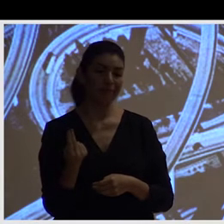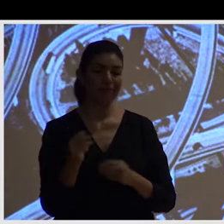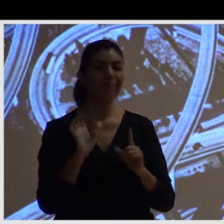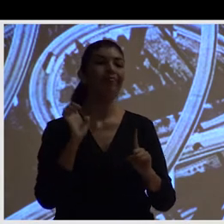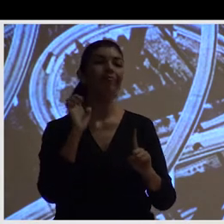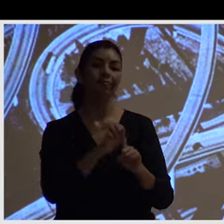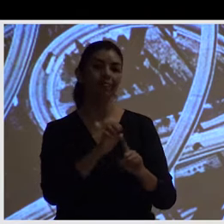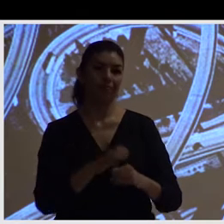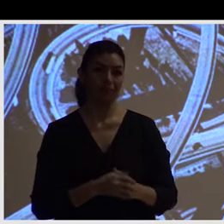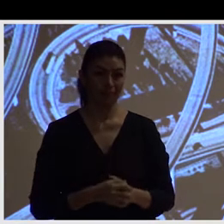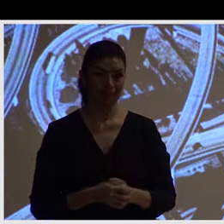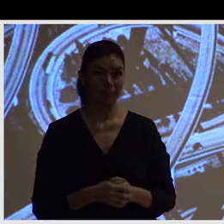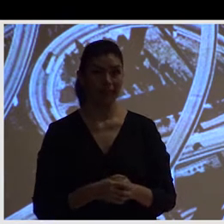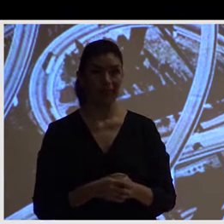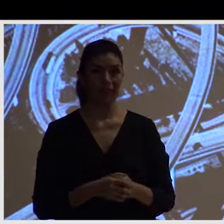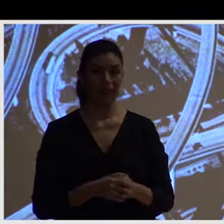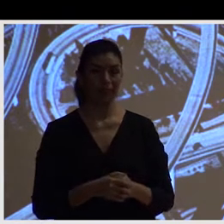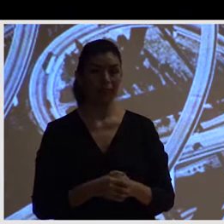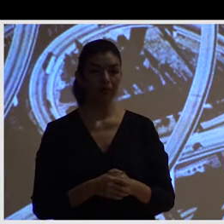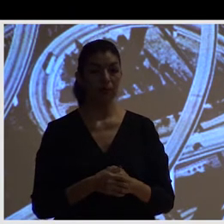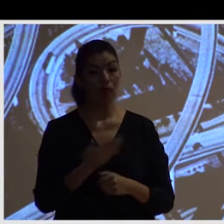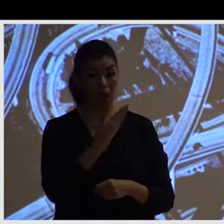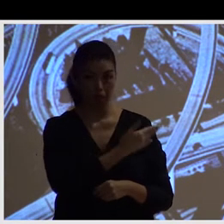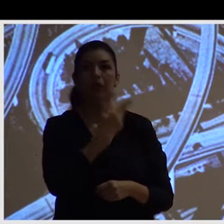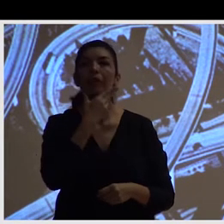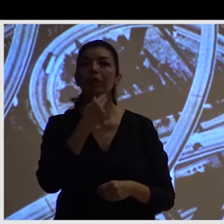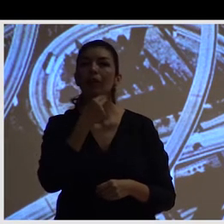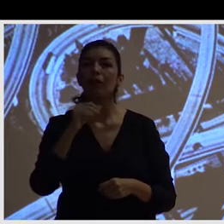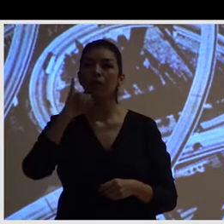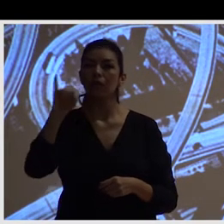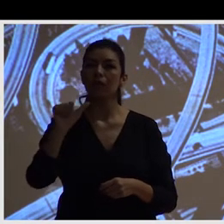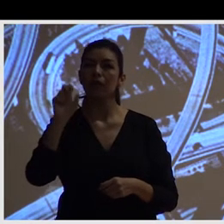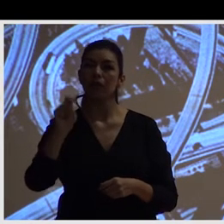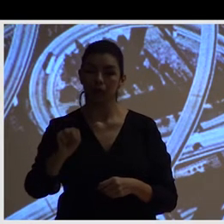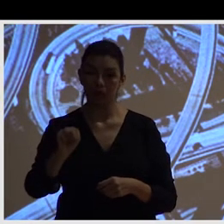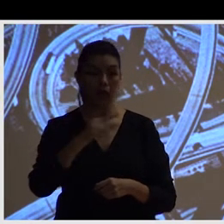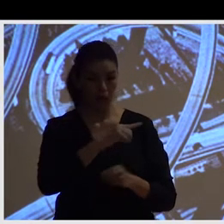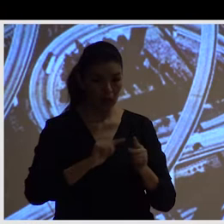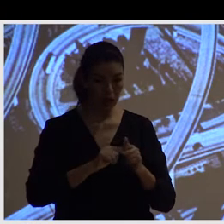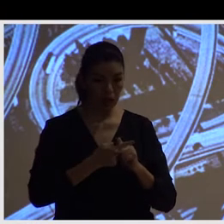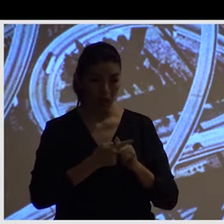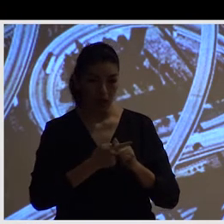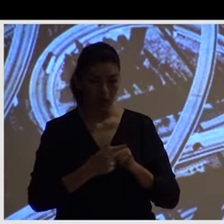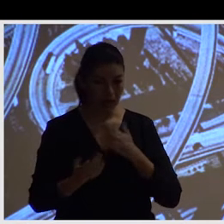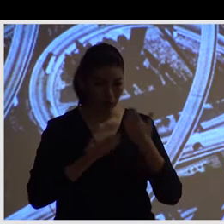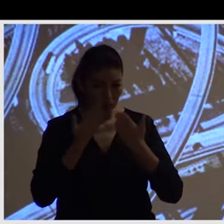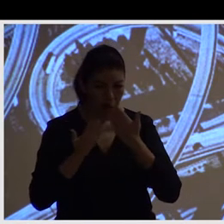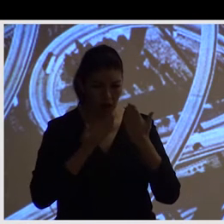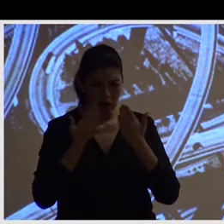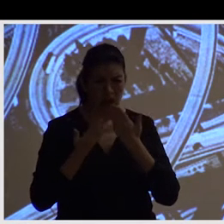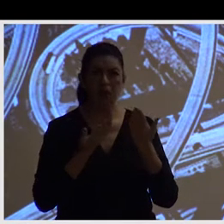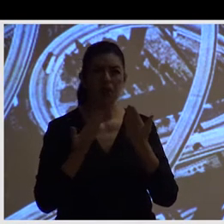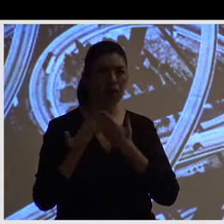Contemporaneamente, en los mismos años en que Jan se forma, hay otra gran fuerza, digamos, que se está moviendo paralelamente a